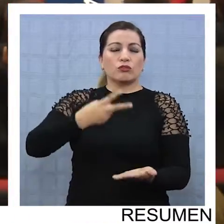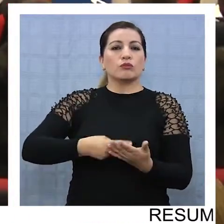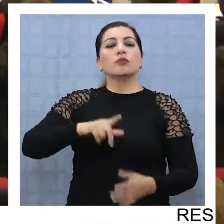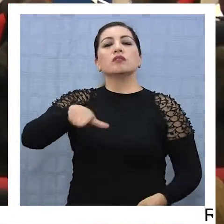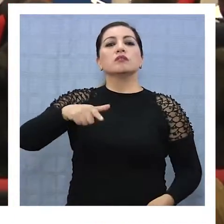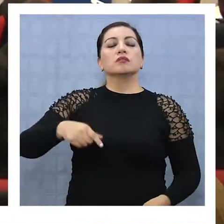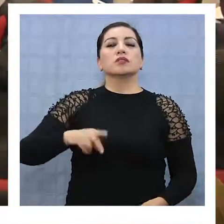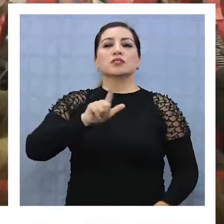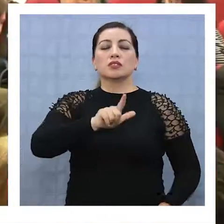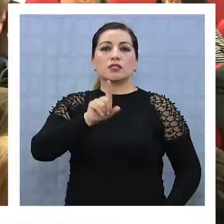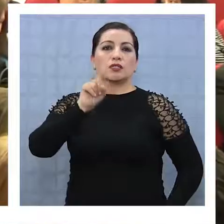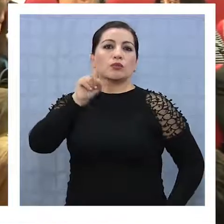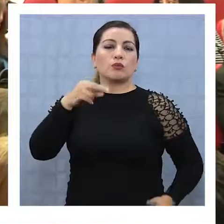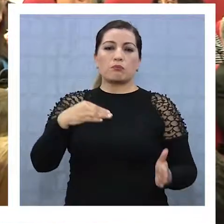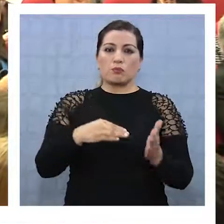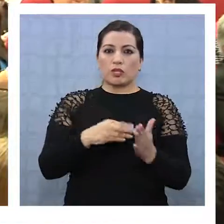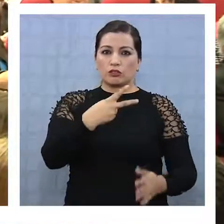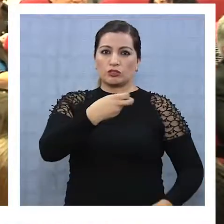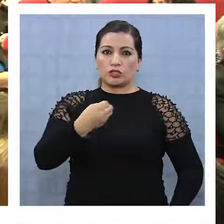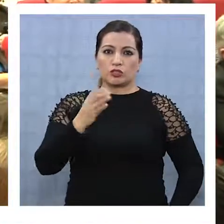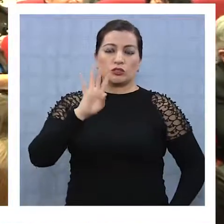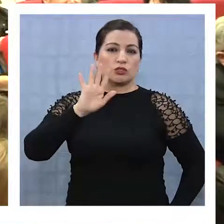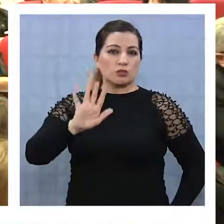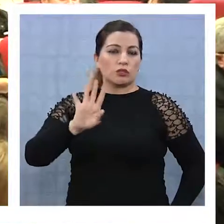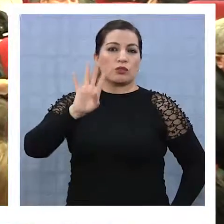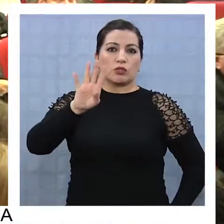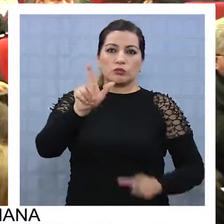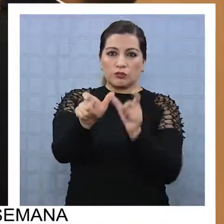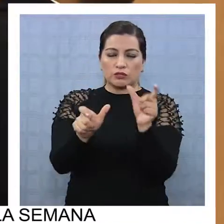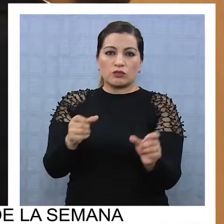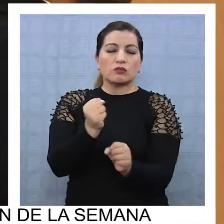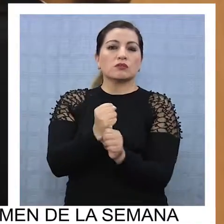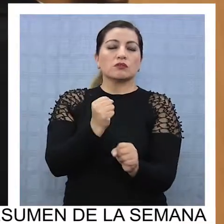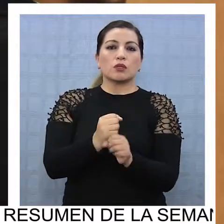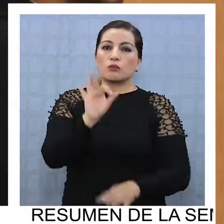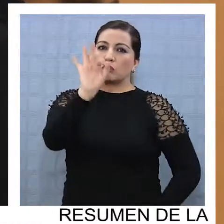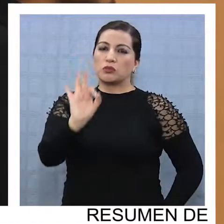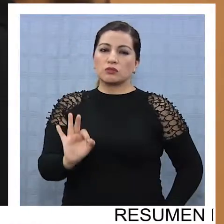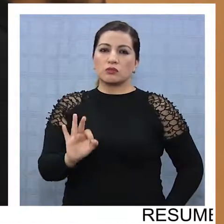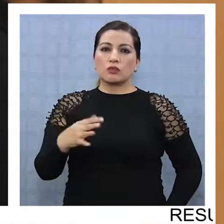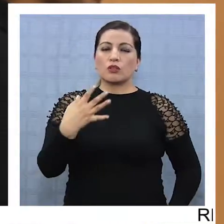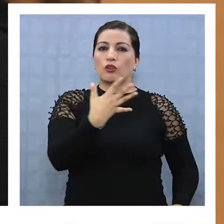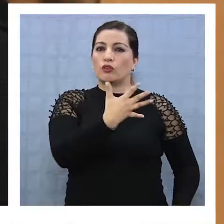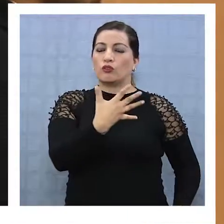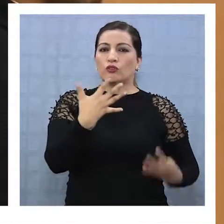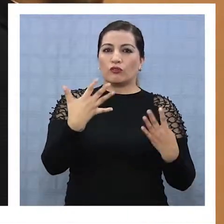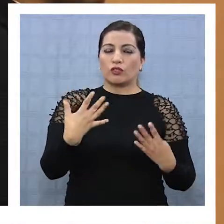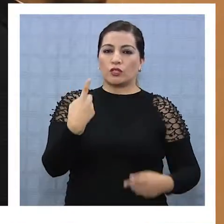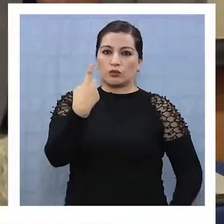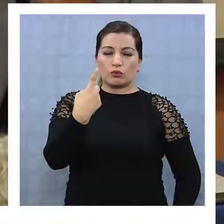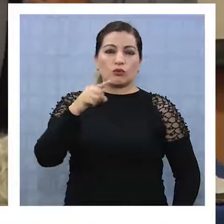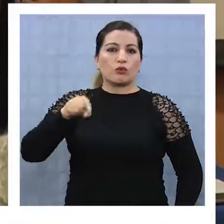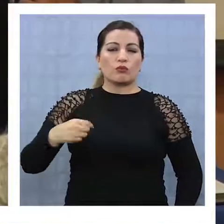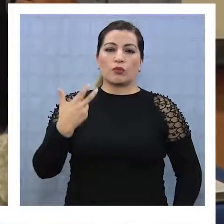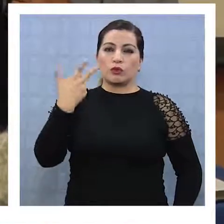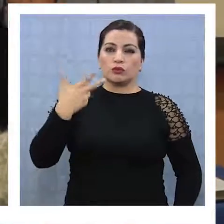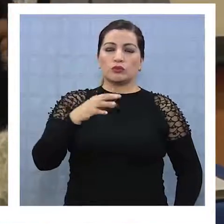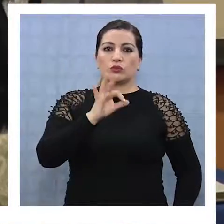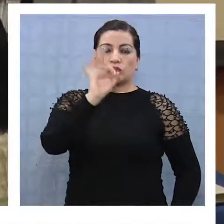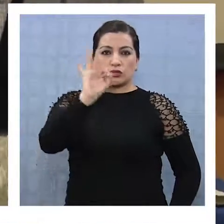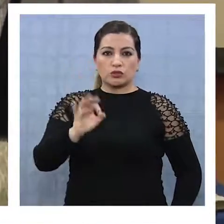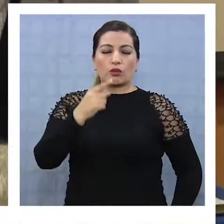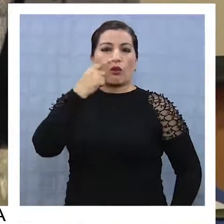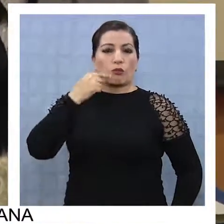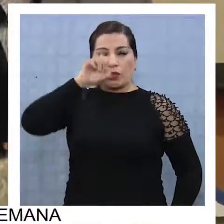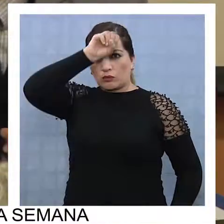hubo 171.654 ocupados en la región, con porcentajes de 91,8% de